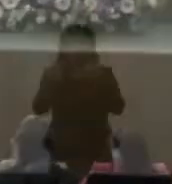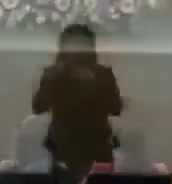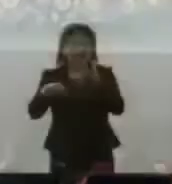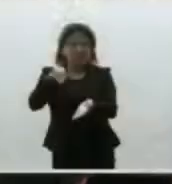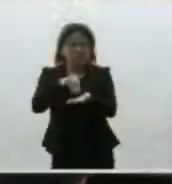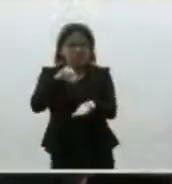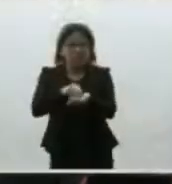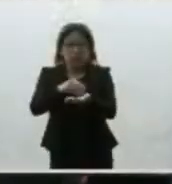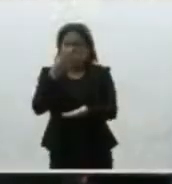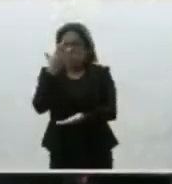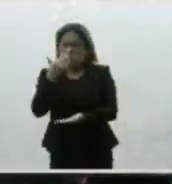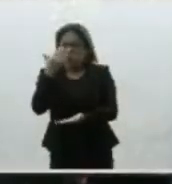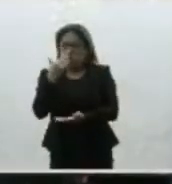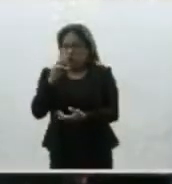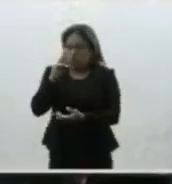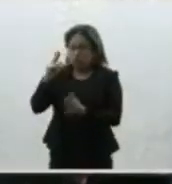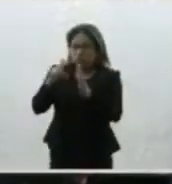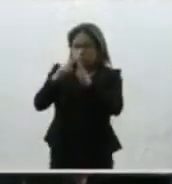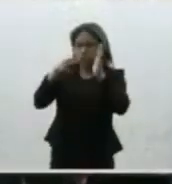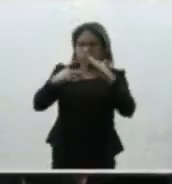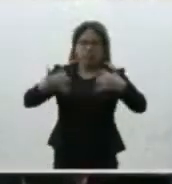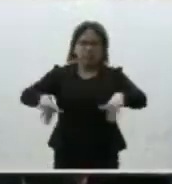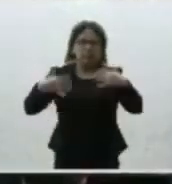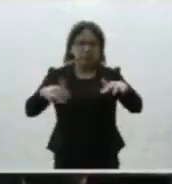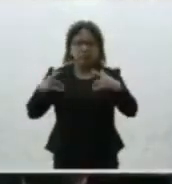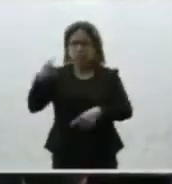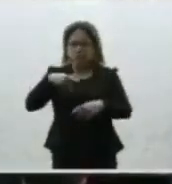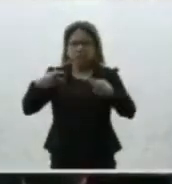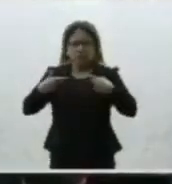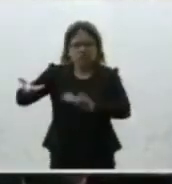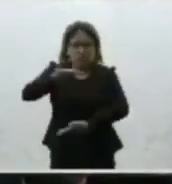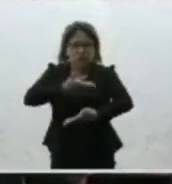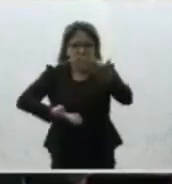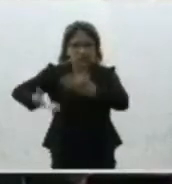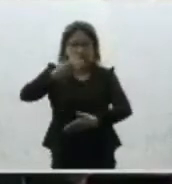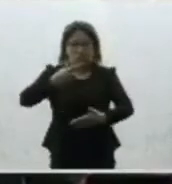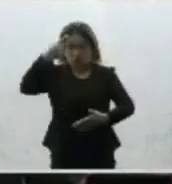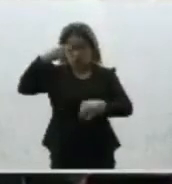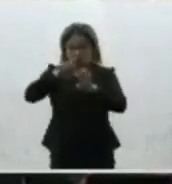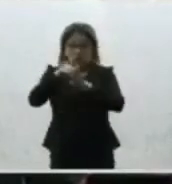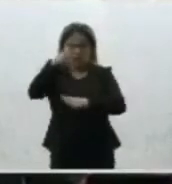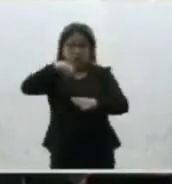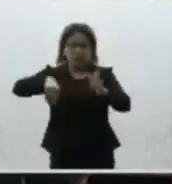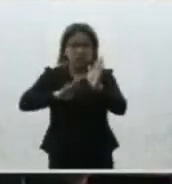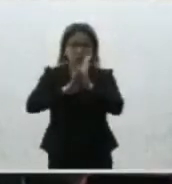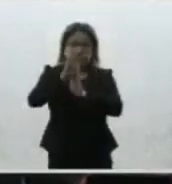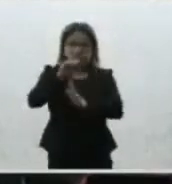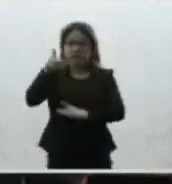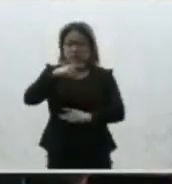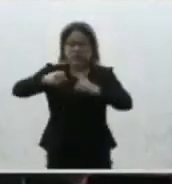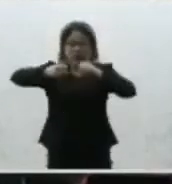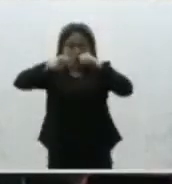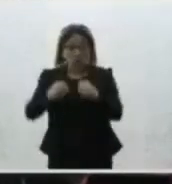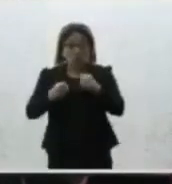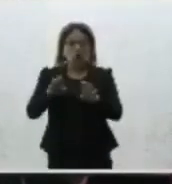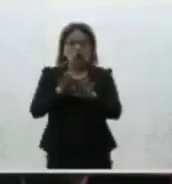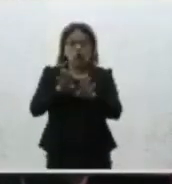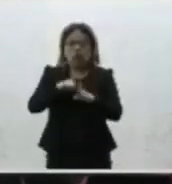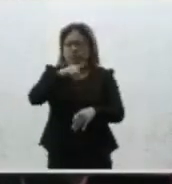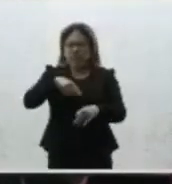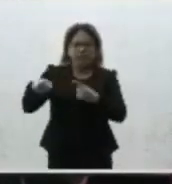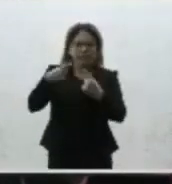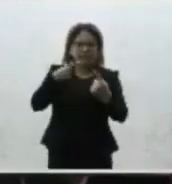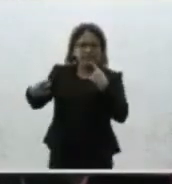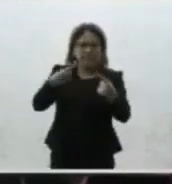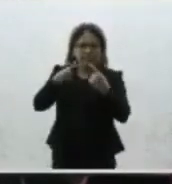una regulación para que en el momento de las asignaciones se ejerciera alguna acción afirmativa o se realizara